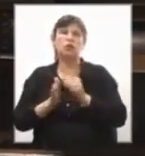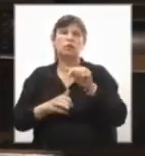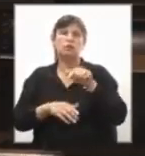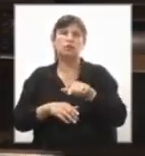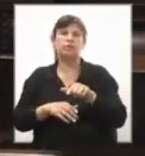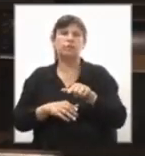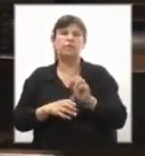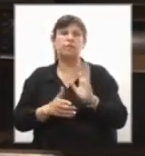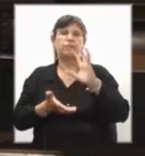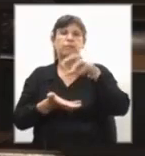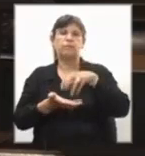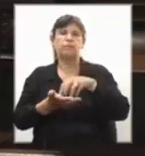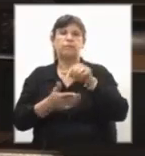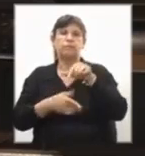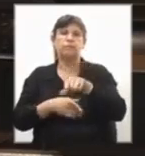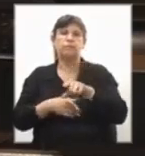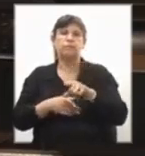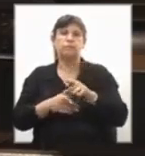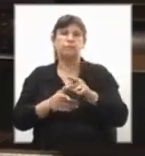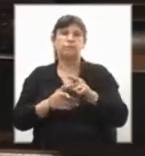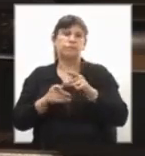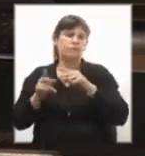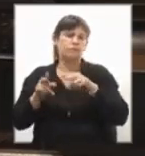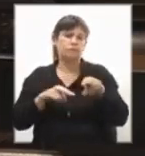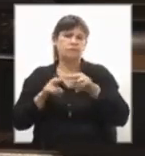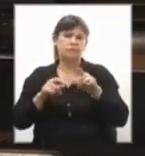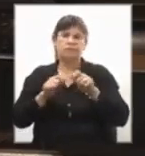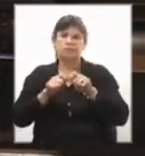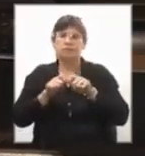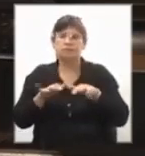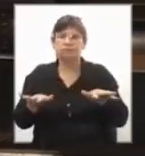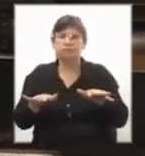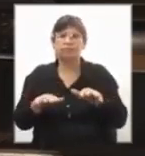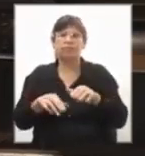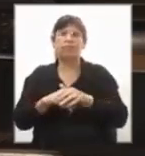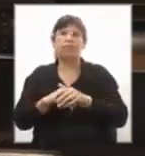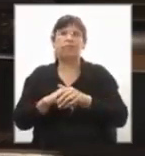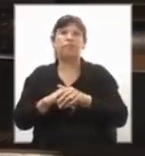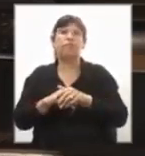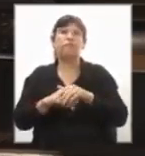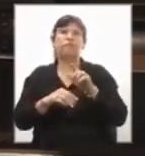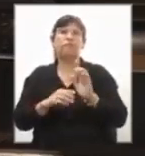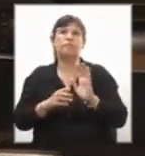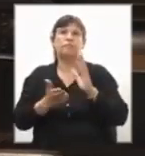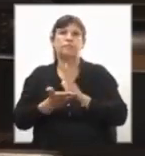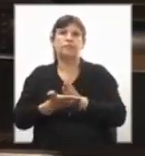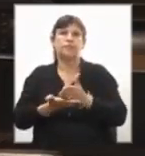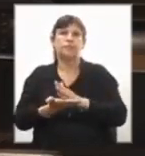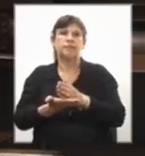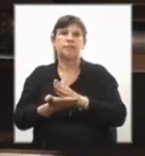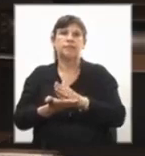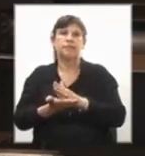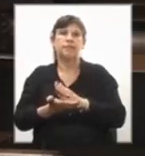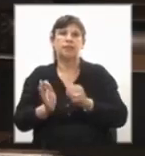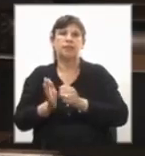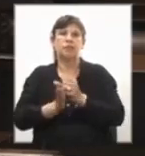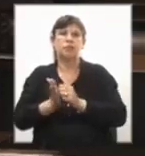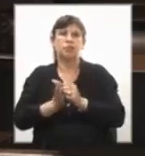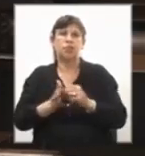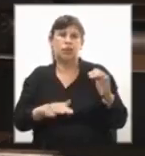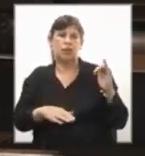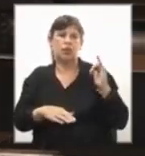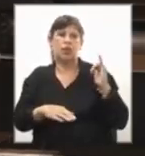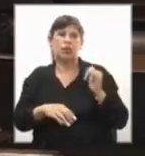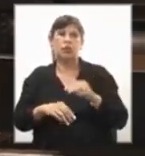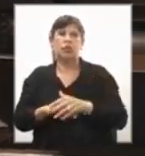ubicándose en una zona de constante expansión. Se ubica en la zona limítrofe de Soriano, con